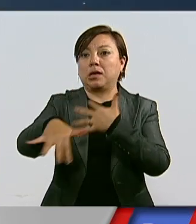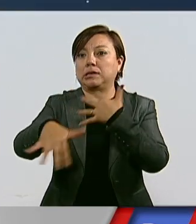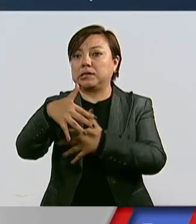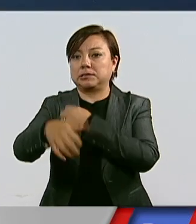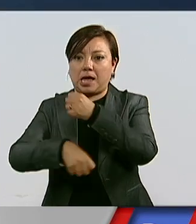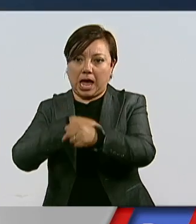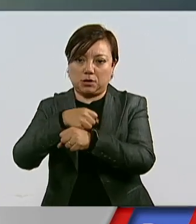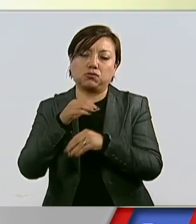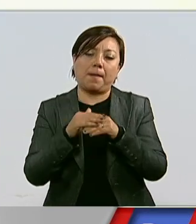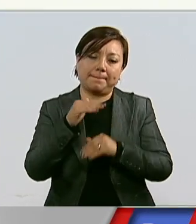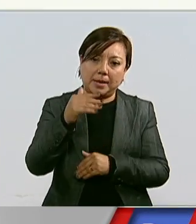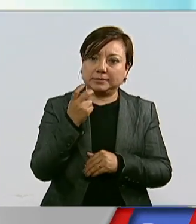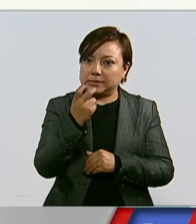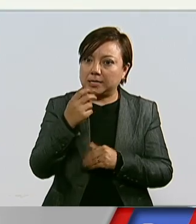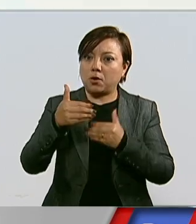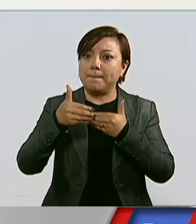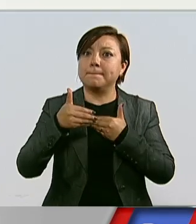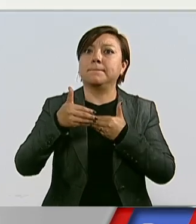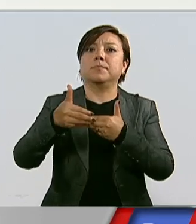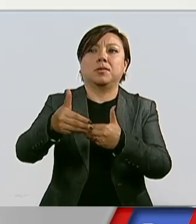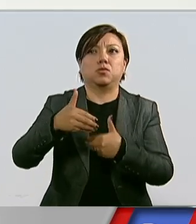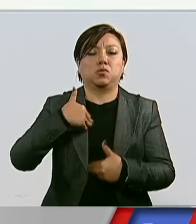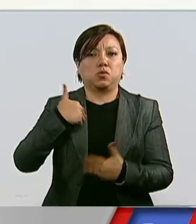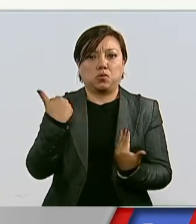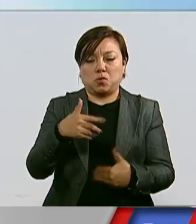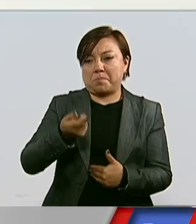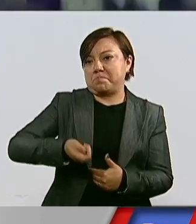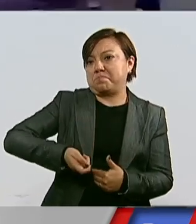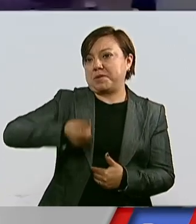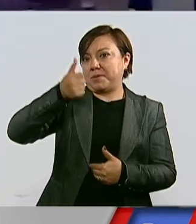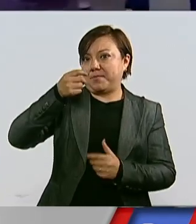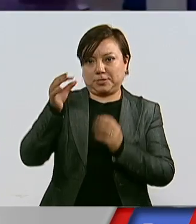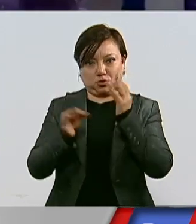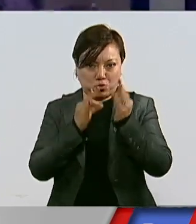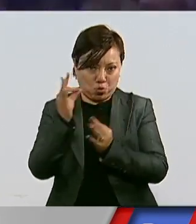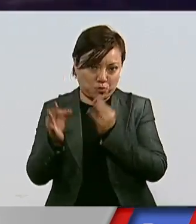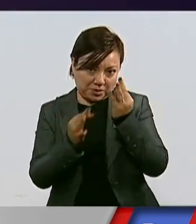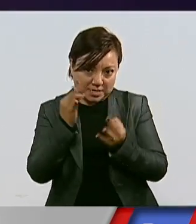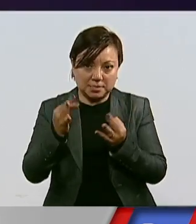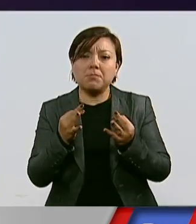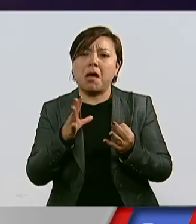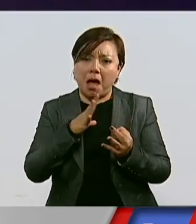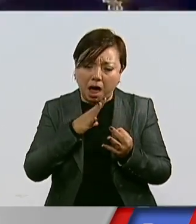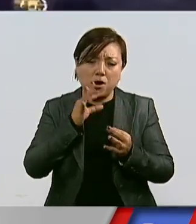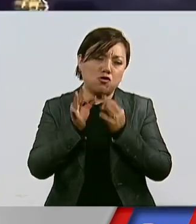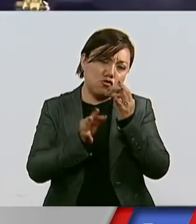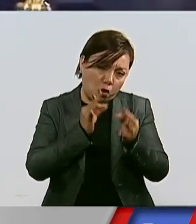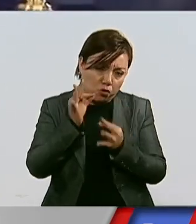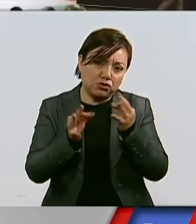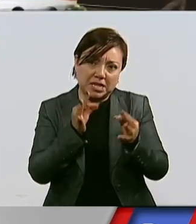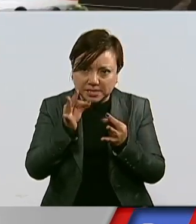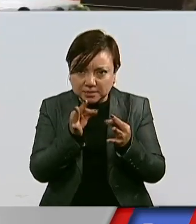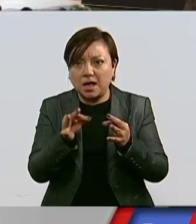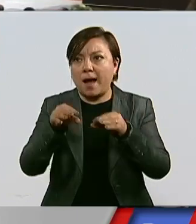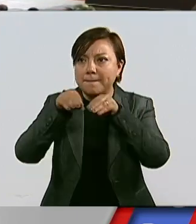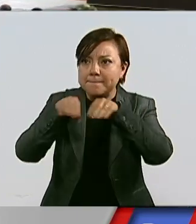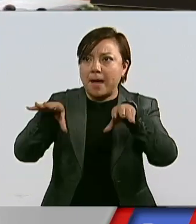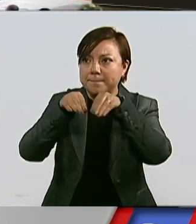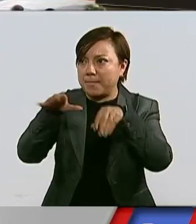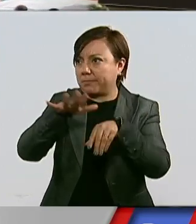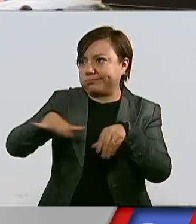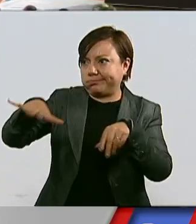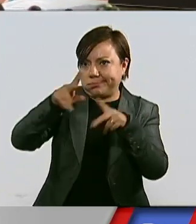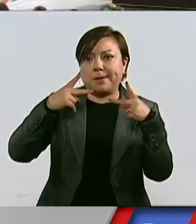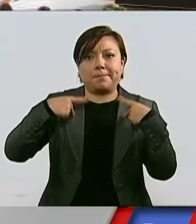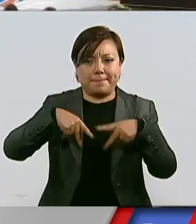siendo el más extenso en la historia del canal. Tenemos canal del Congreso para beneficio de la ciudadanía